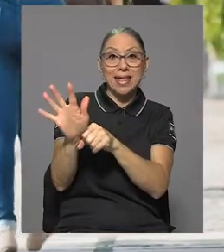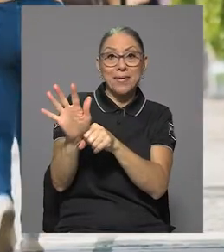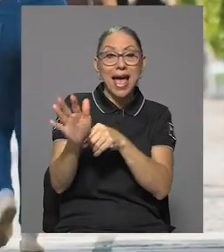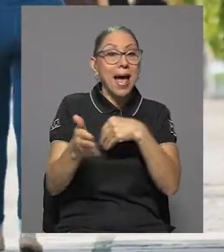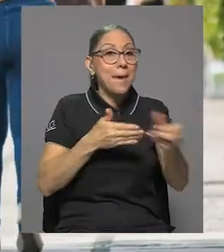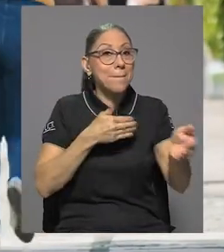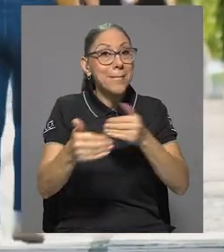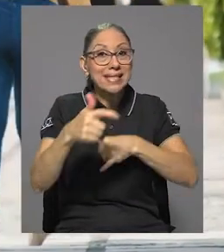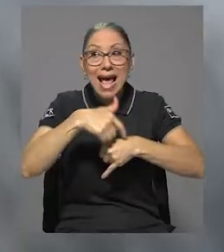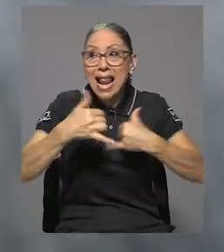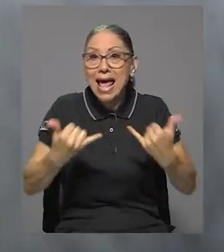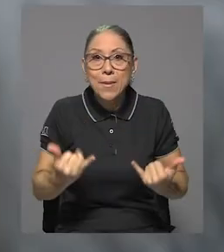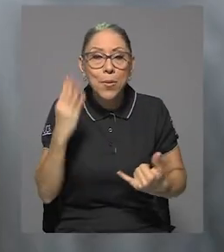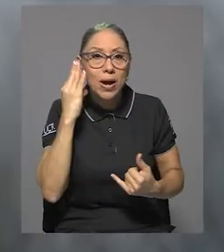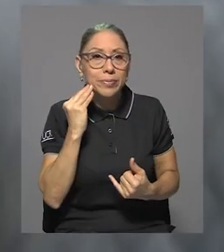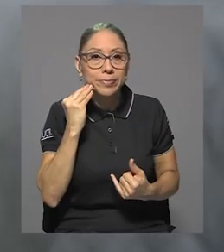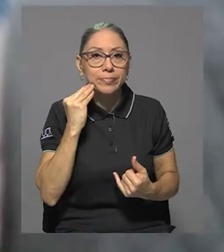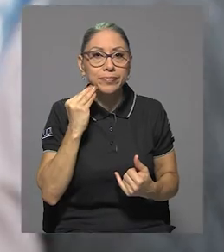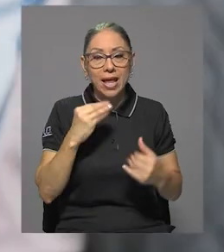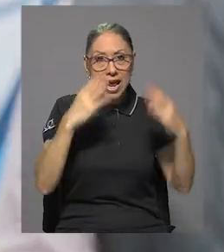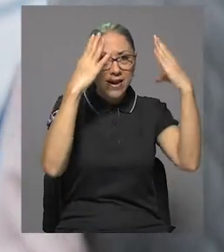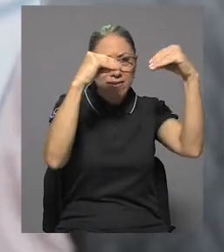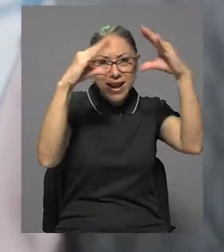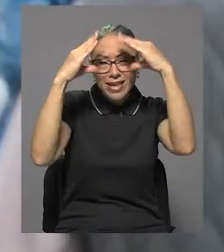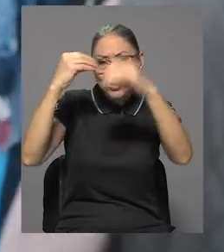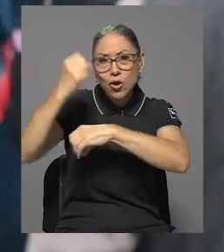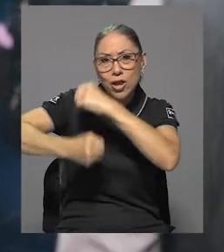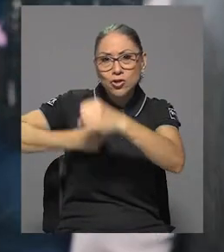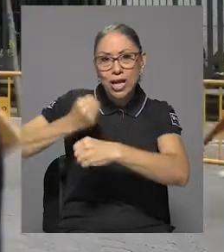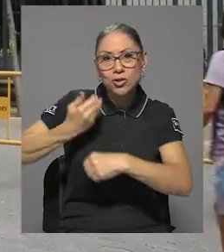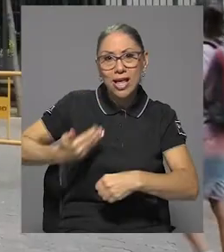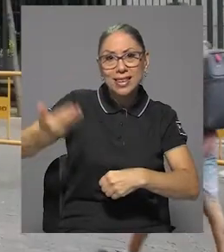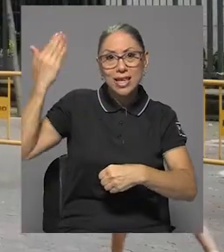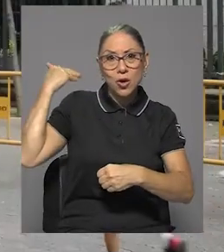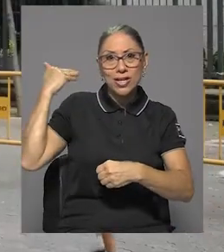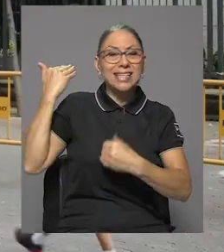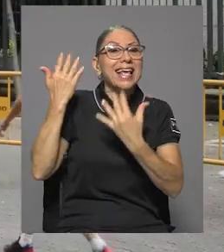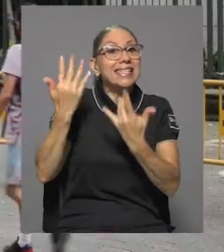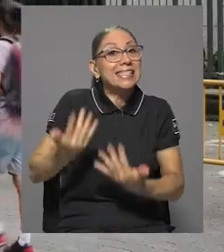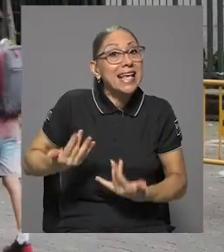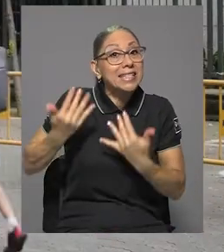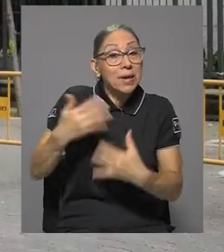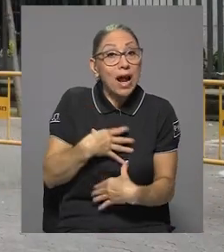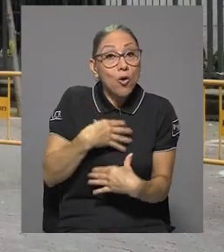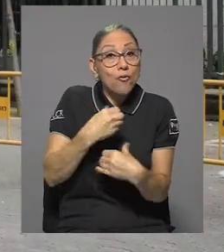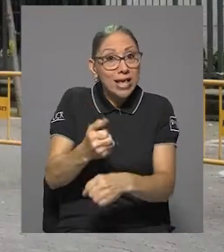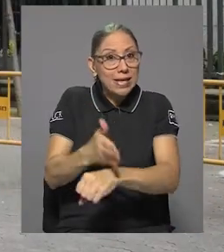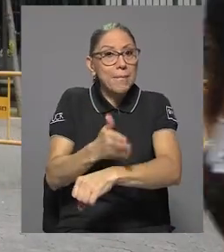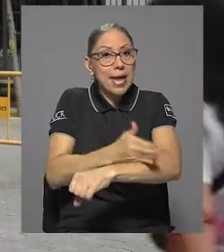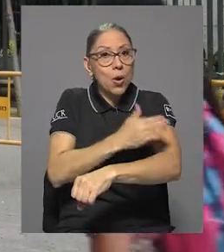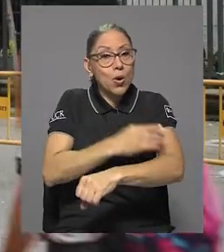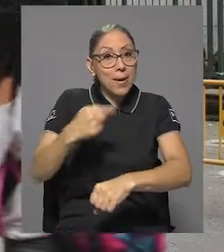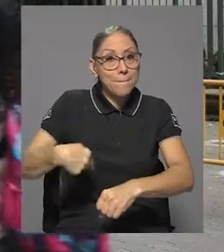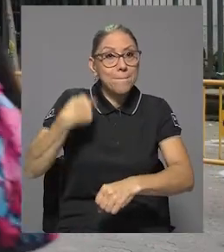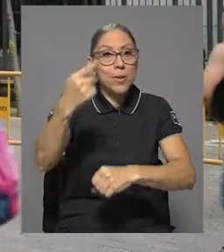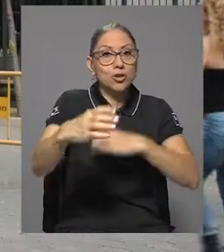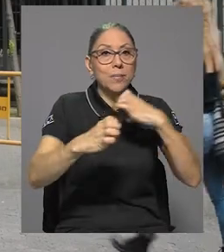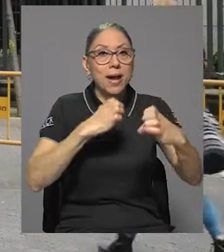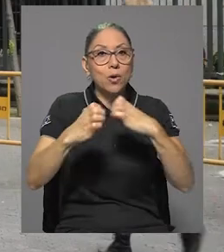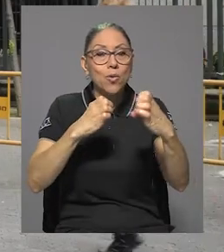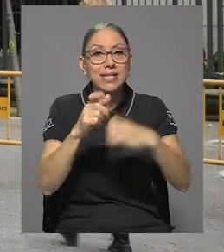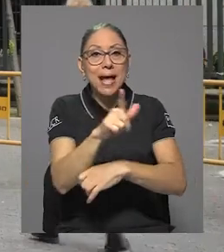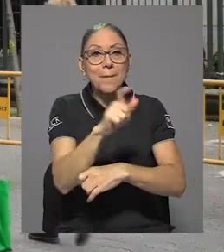experimentando. De acuerdo con los registros de los años anteriores, se espera que la confianza mejore para la próxima encuesta que se